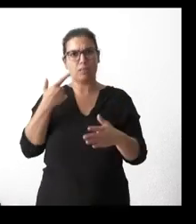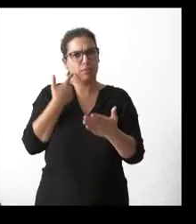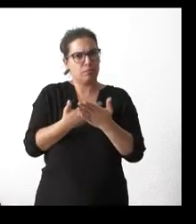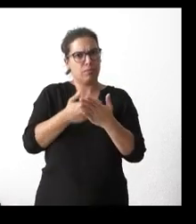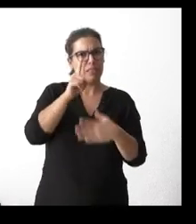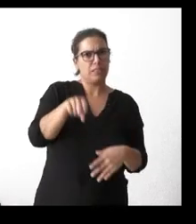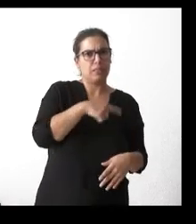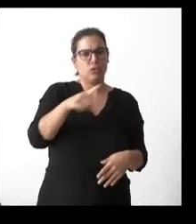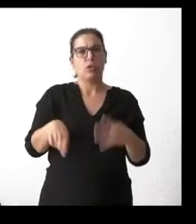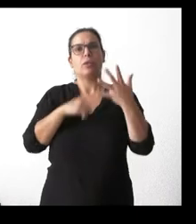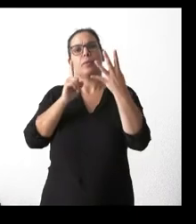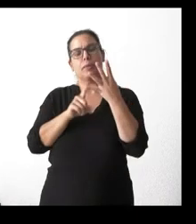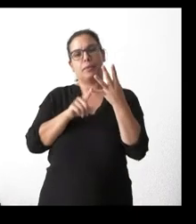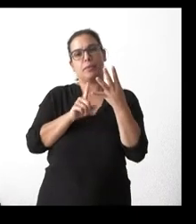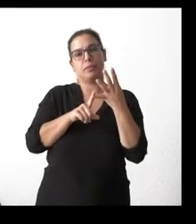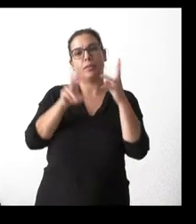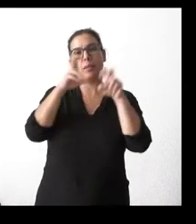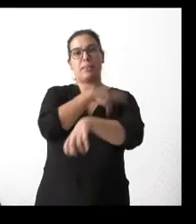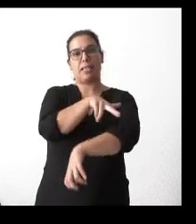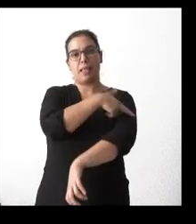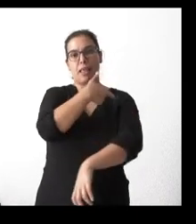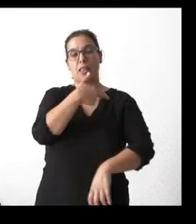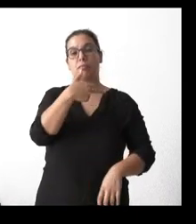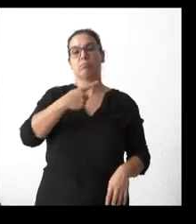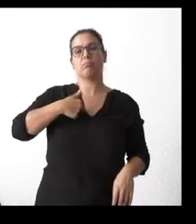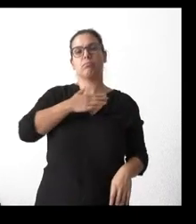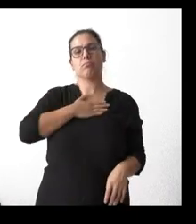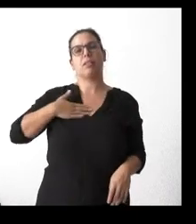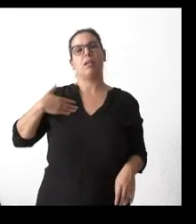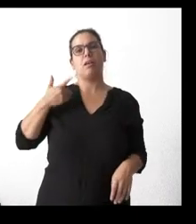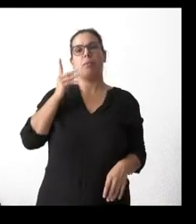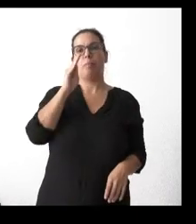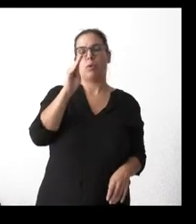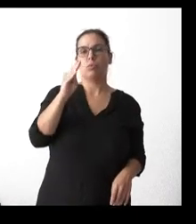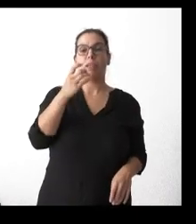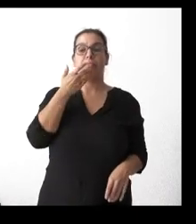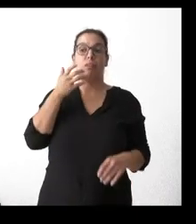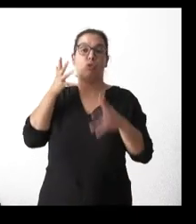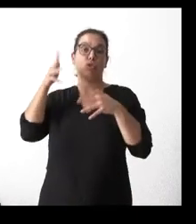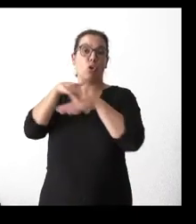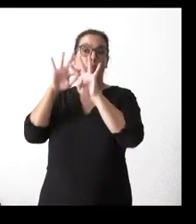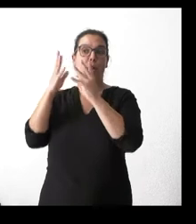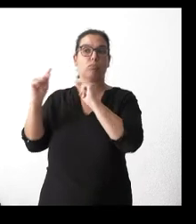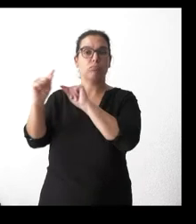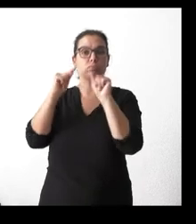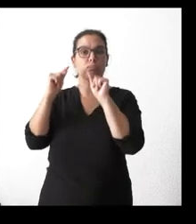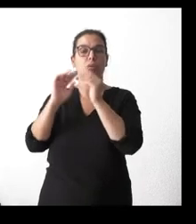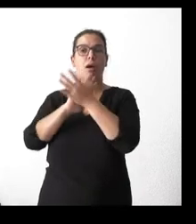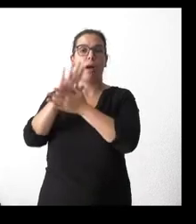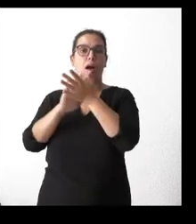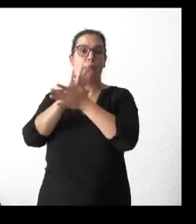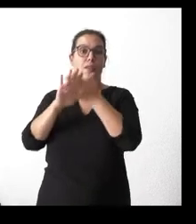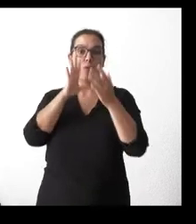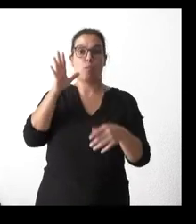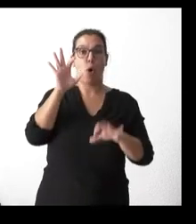pósitos en cuanto a sanidad, quería preguntar si han revisado o si se ha hablado en el Consejo de Gobierno de ese aumento de mortalidad, tal y como querían